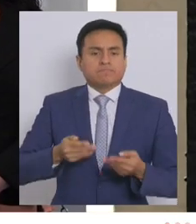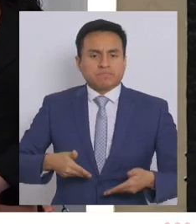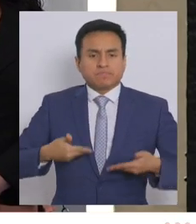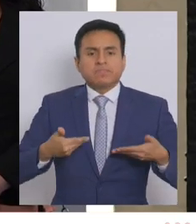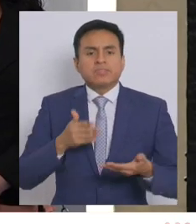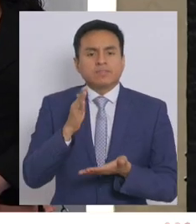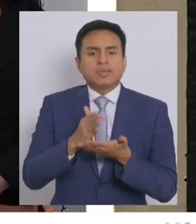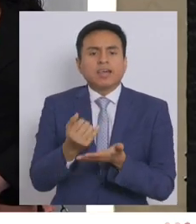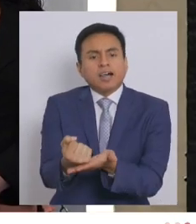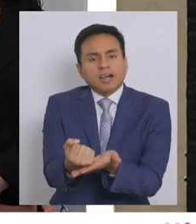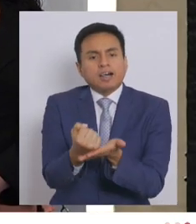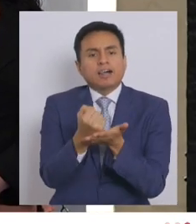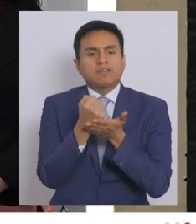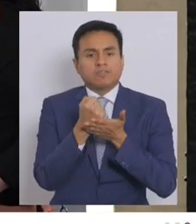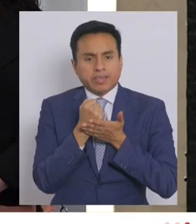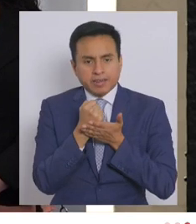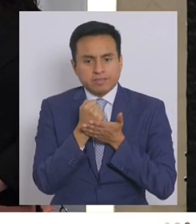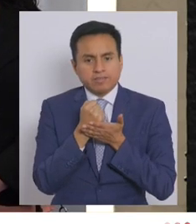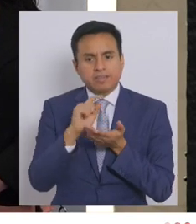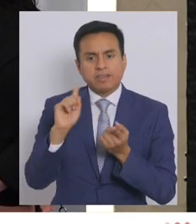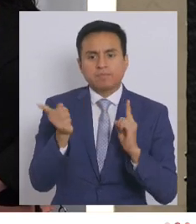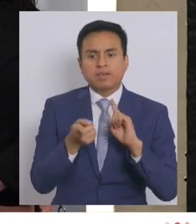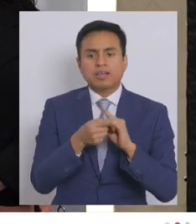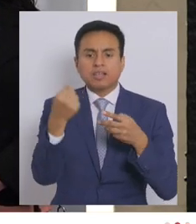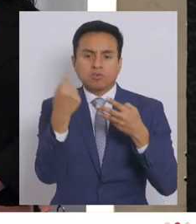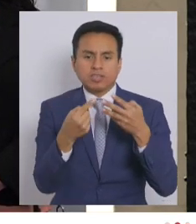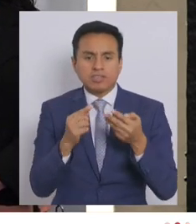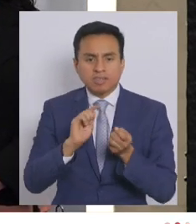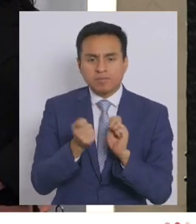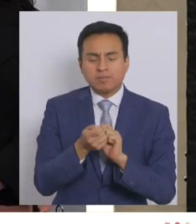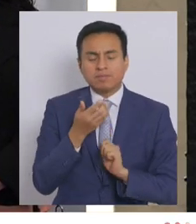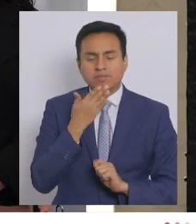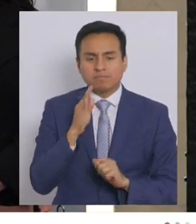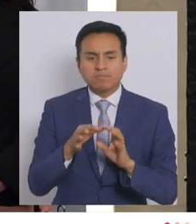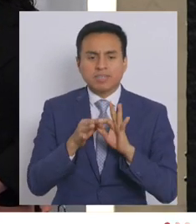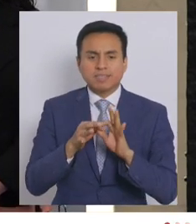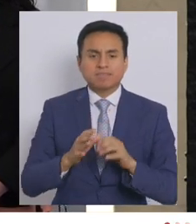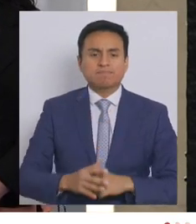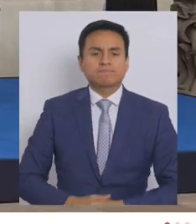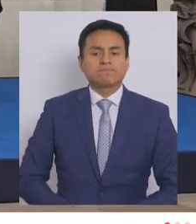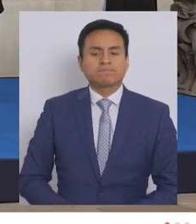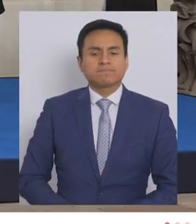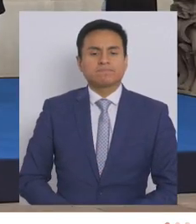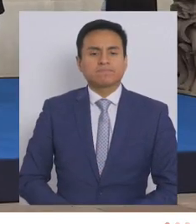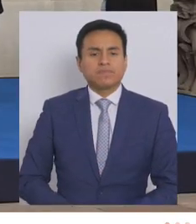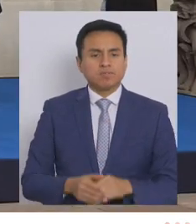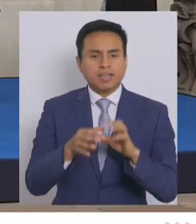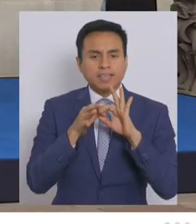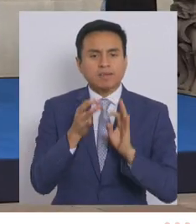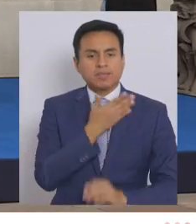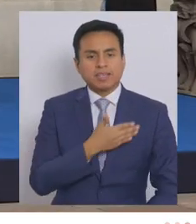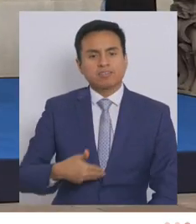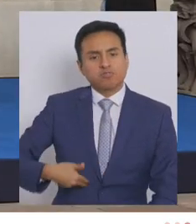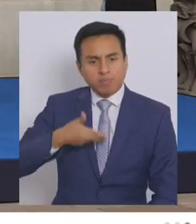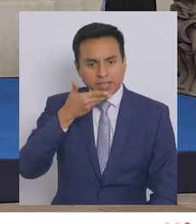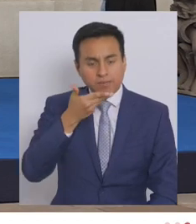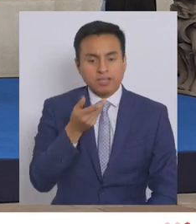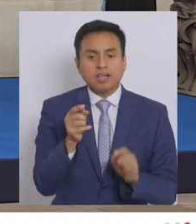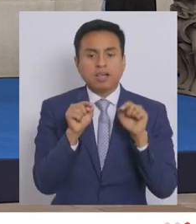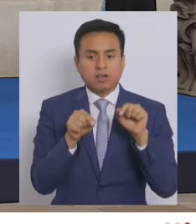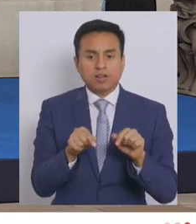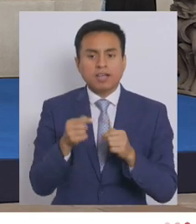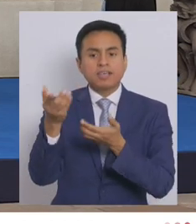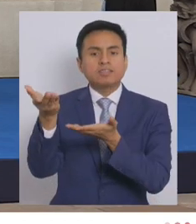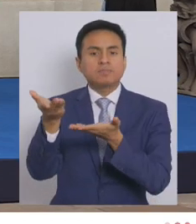y tienen que ayudarnos a cambiar las cosas para mejor. Muchas gracias. Muchas gracias, presidente, por sus palabras. Parte de